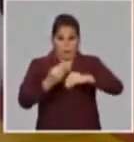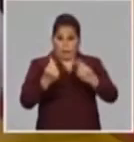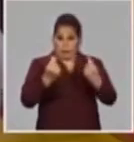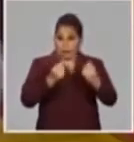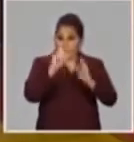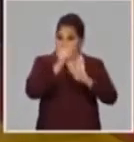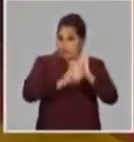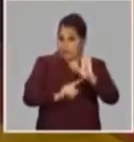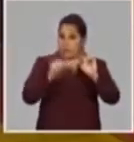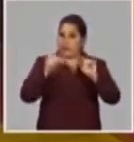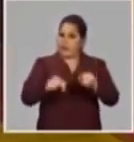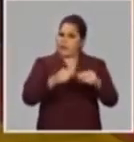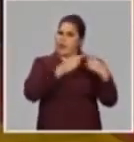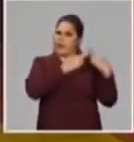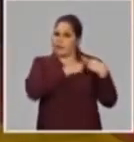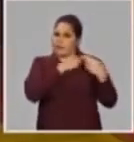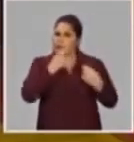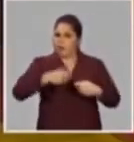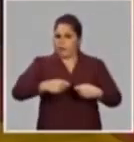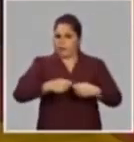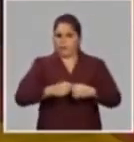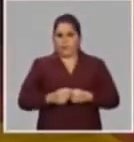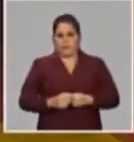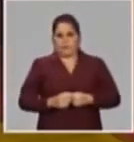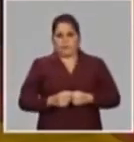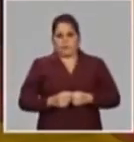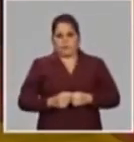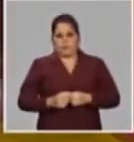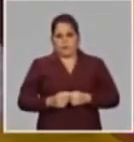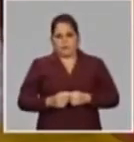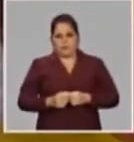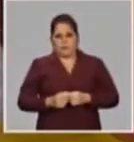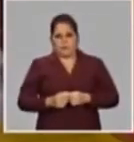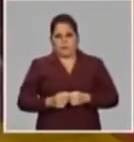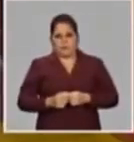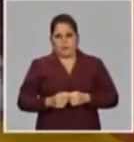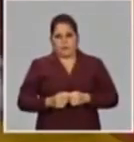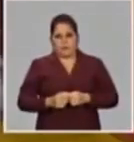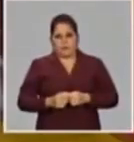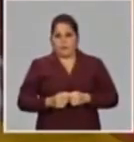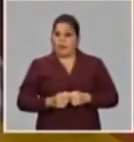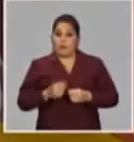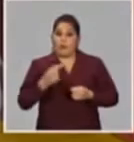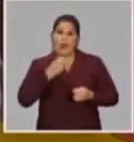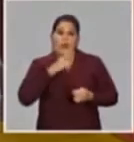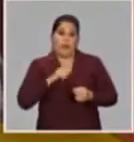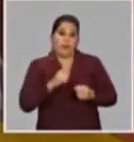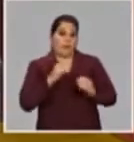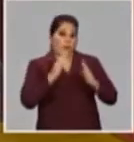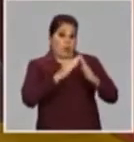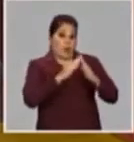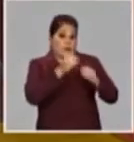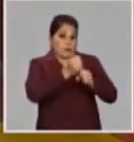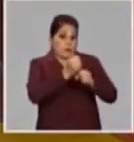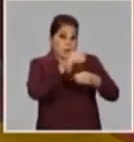un actual responsable y de todas formas no le pongan a la población precios especulativos y abusivos.